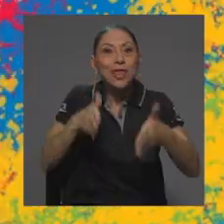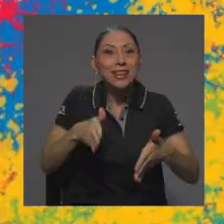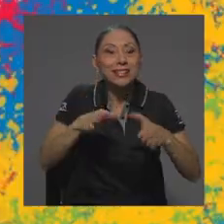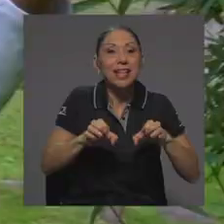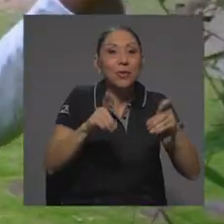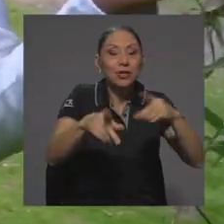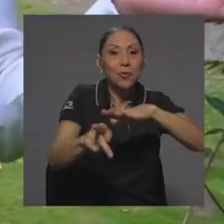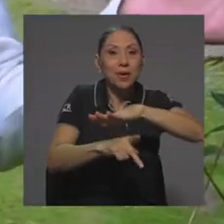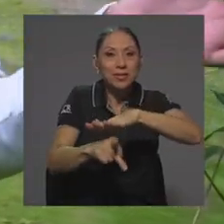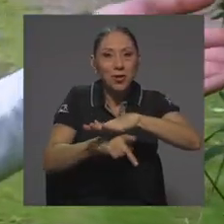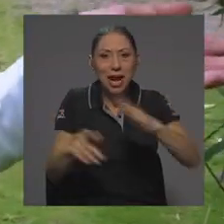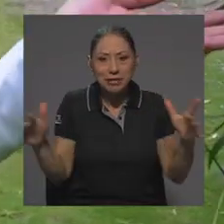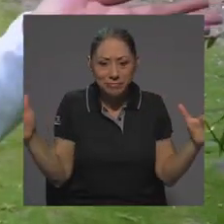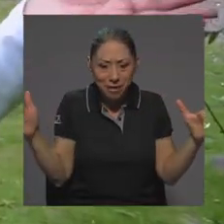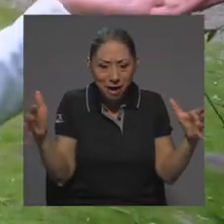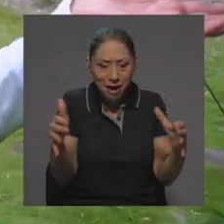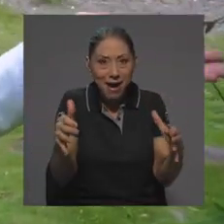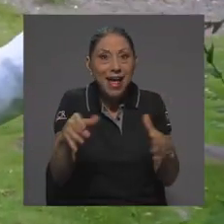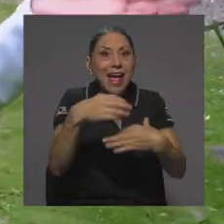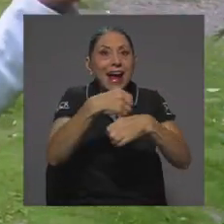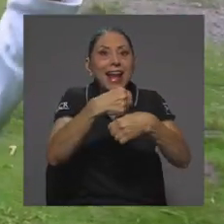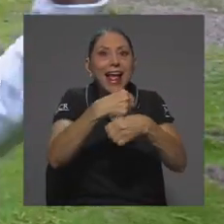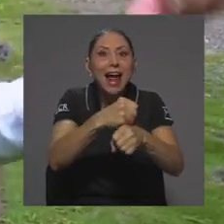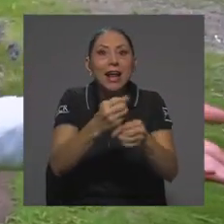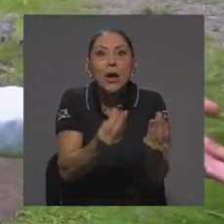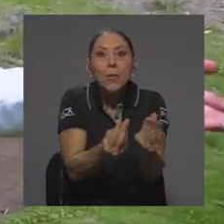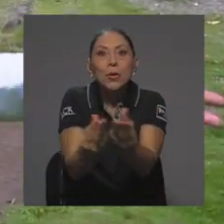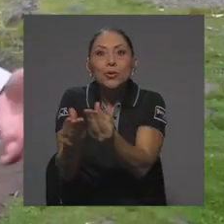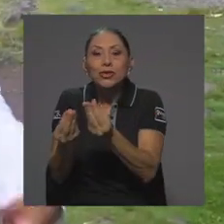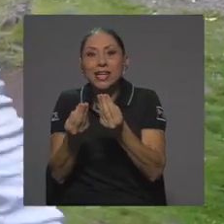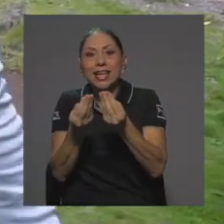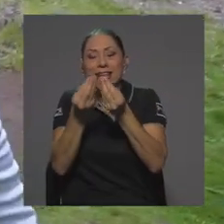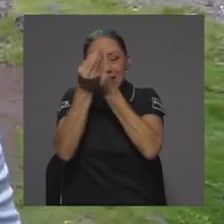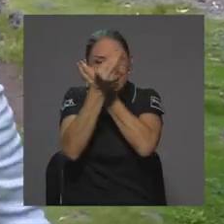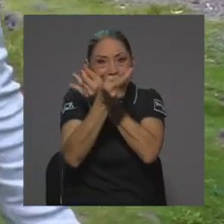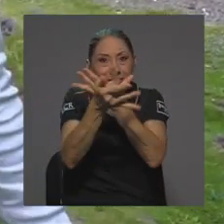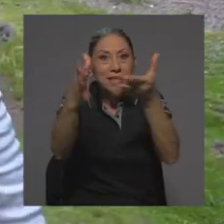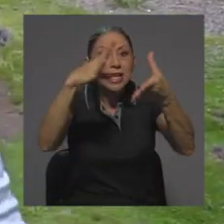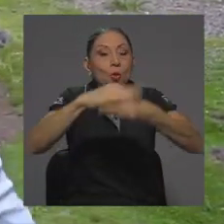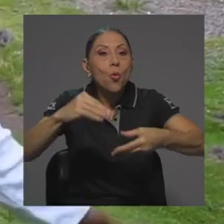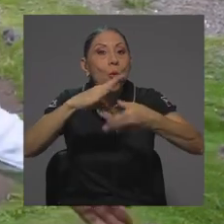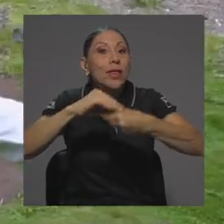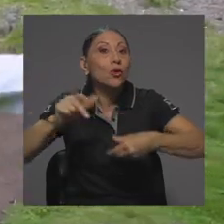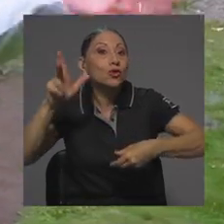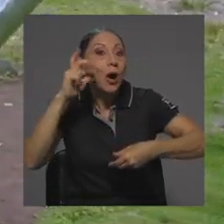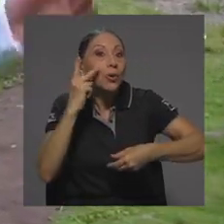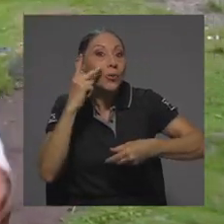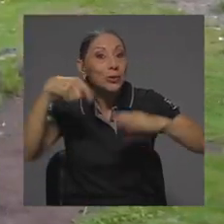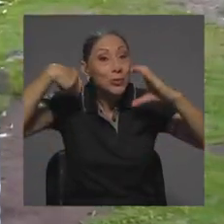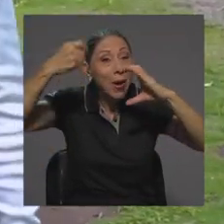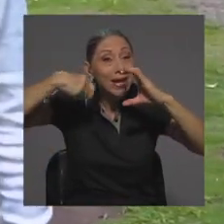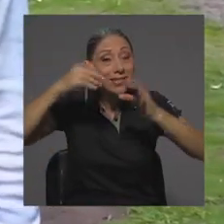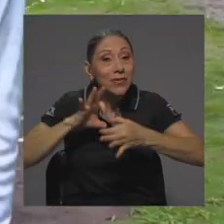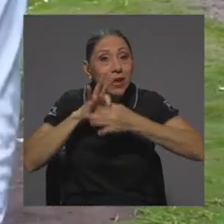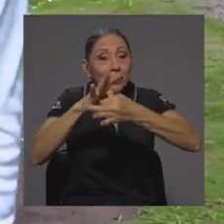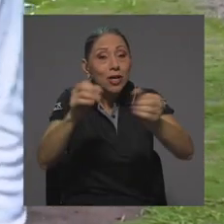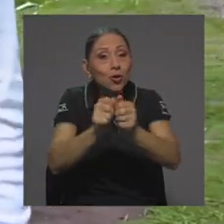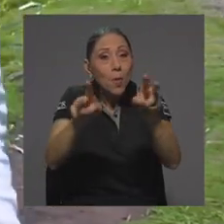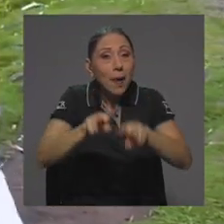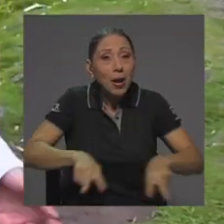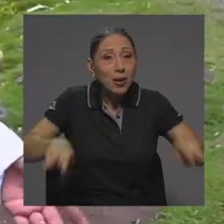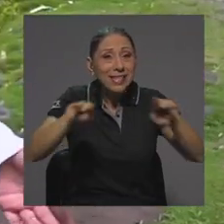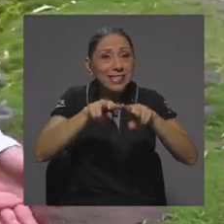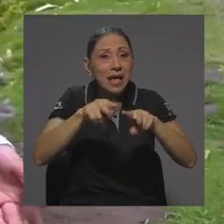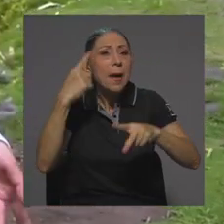preescolar para crear, producir y transmitir cuentos audiovisuales relacionados con valores dirigidos a la primera